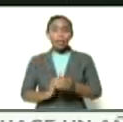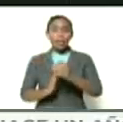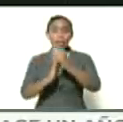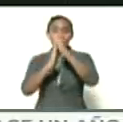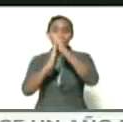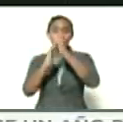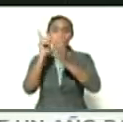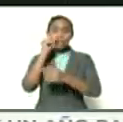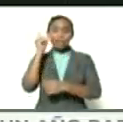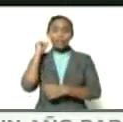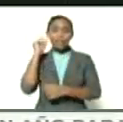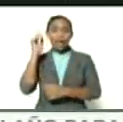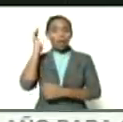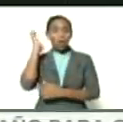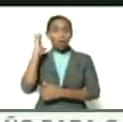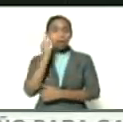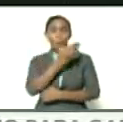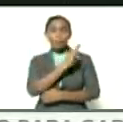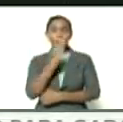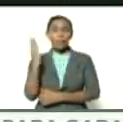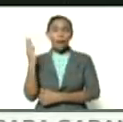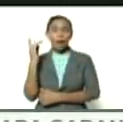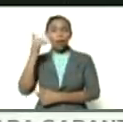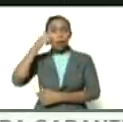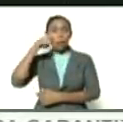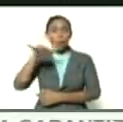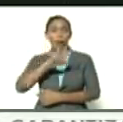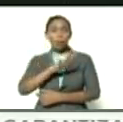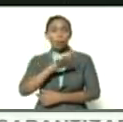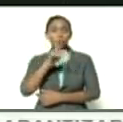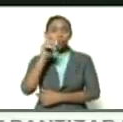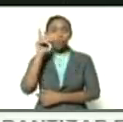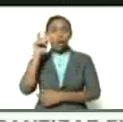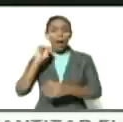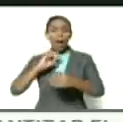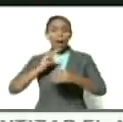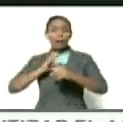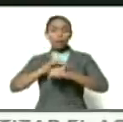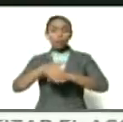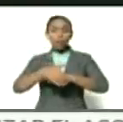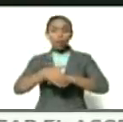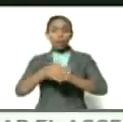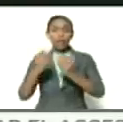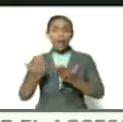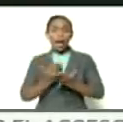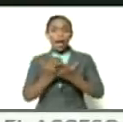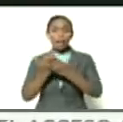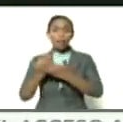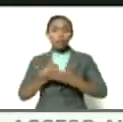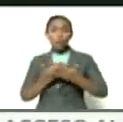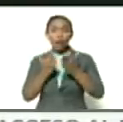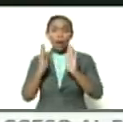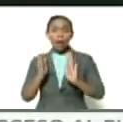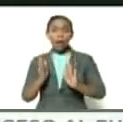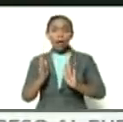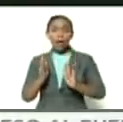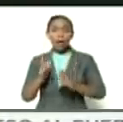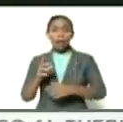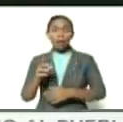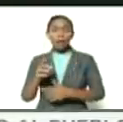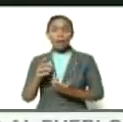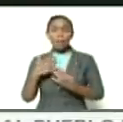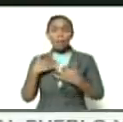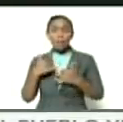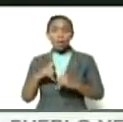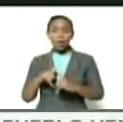lideresas del Congreso Bicentenario de los Pueblos Héctor Rodríguez de la escuela Nicolás Ernesto de la escuela